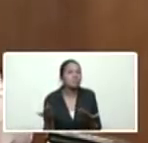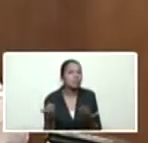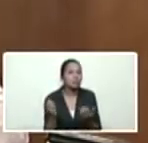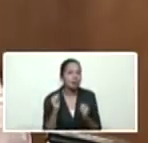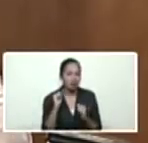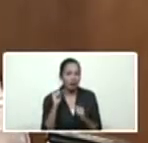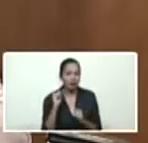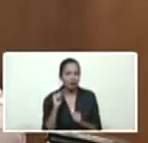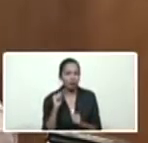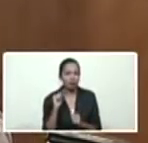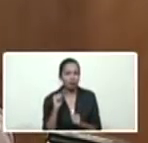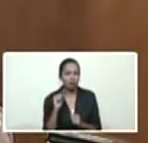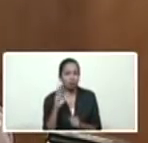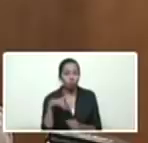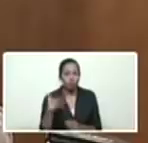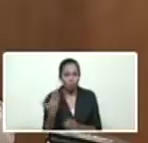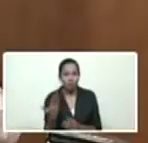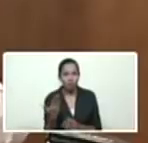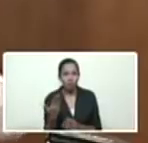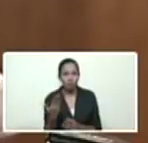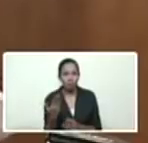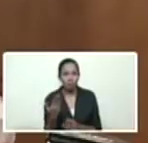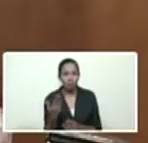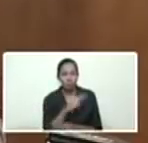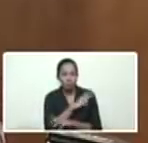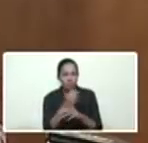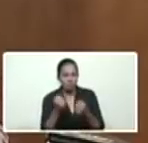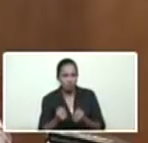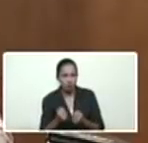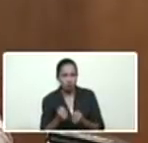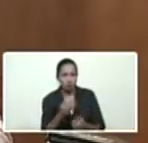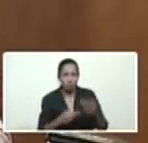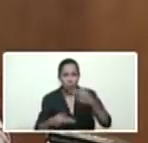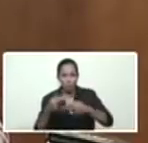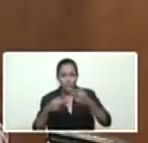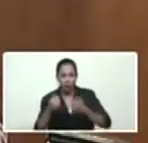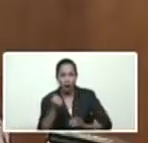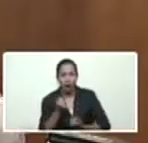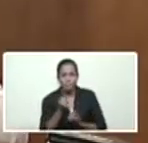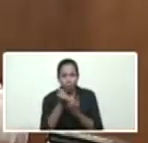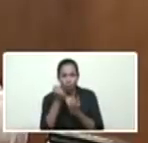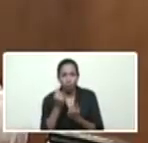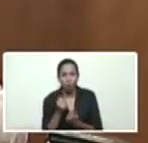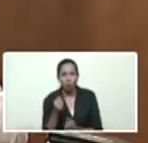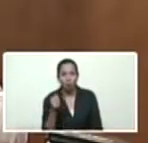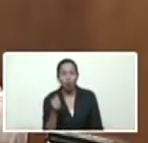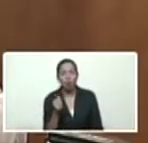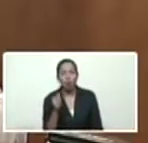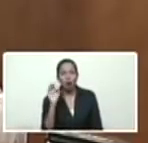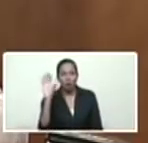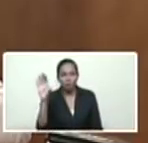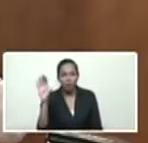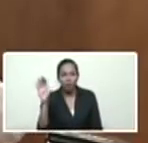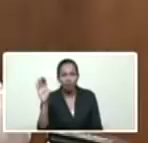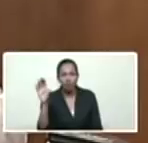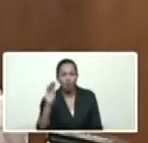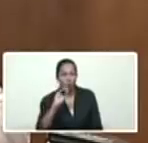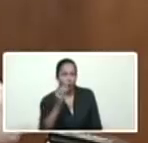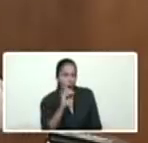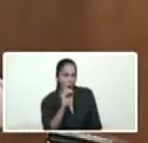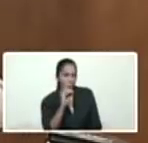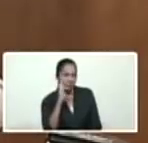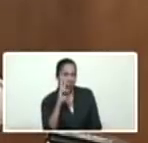son una alternativa de poder en el país, son algo constructivo, o cada vez son vistos como algo